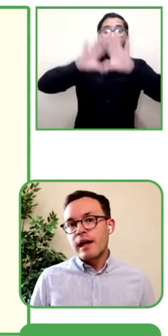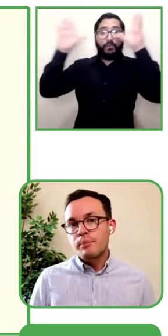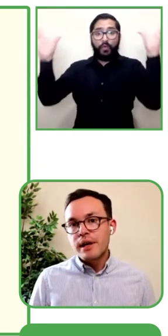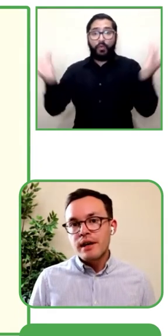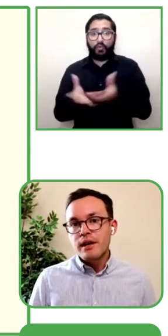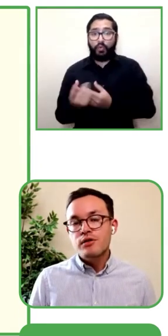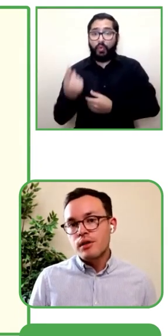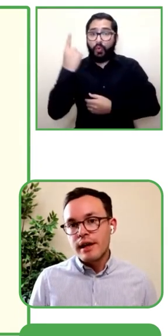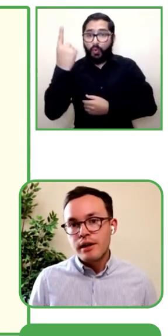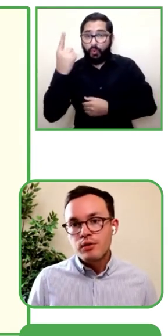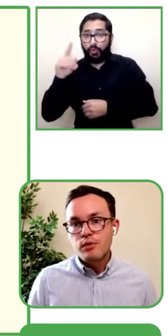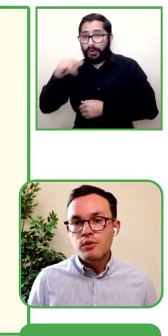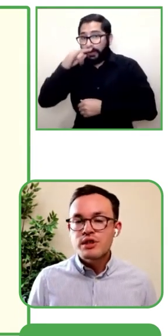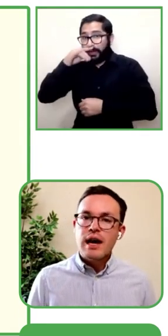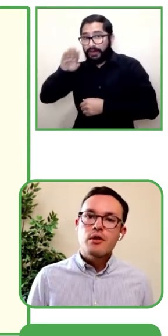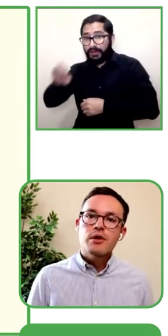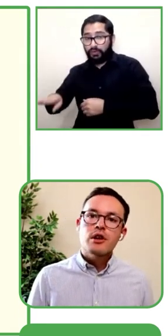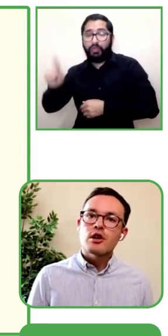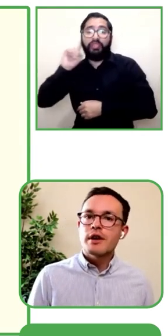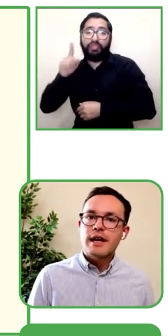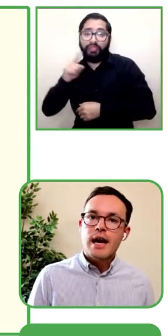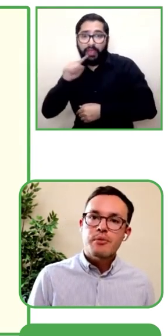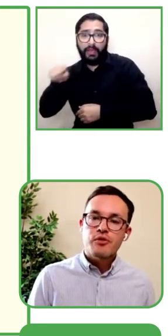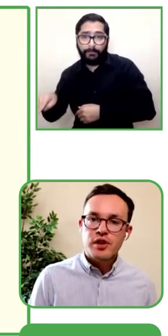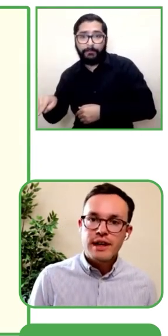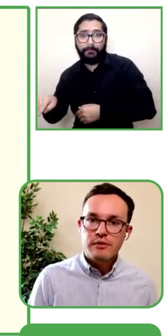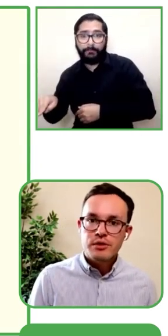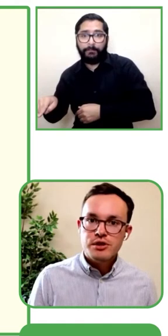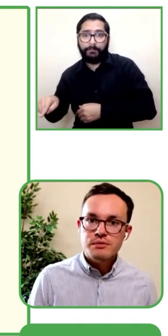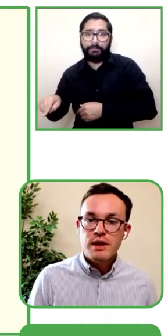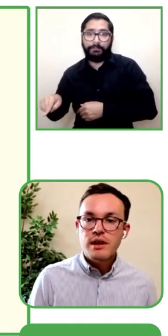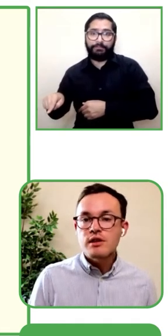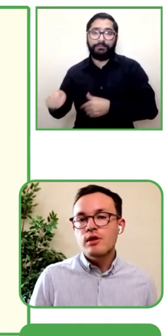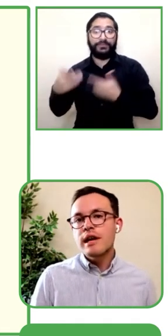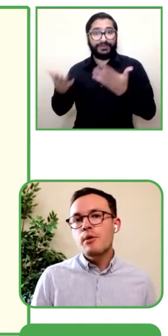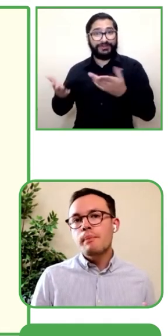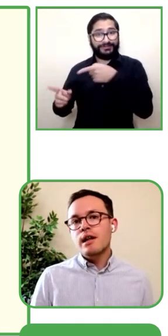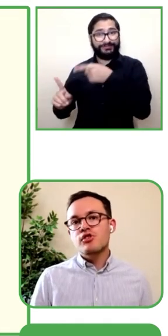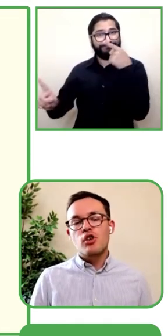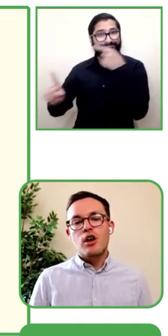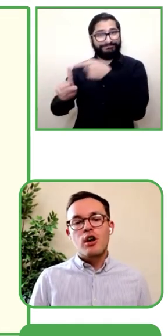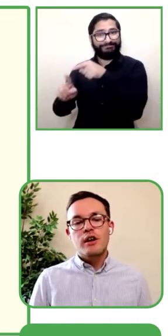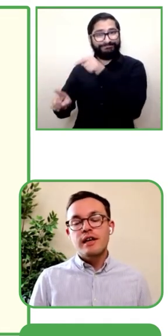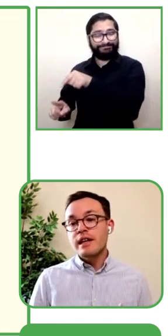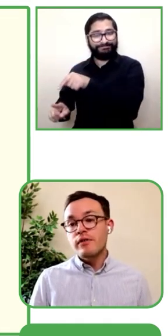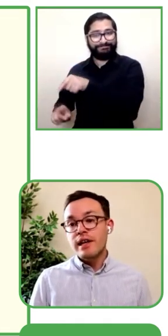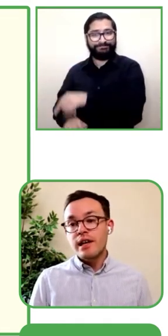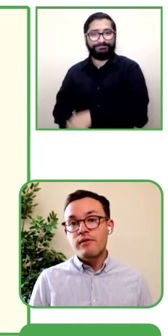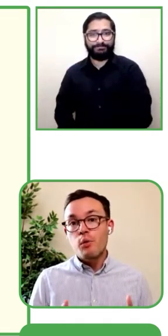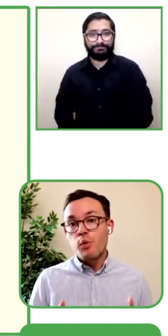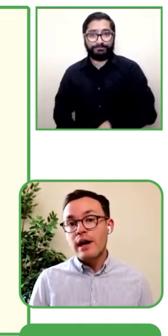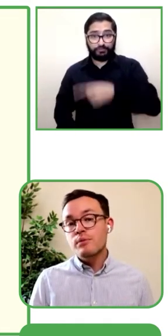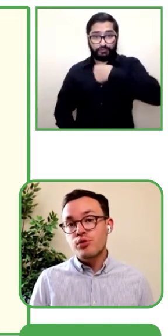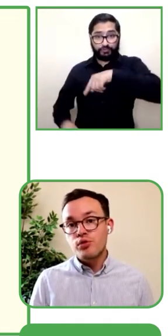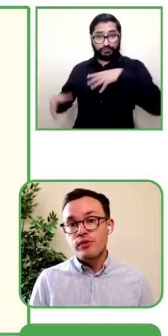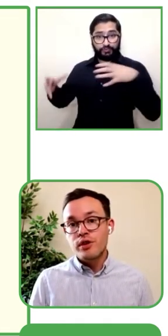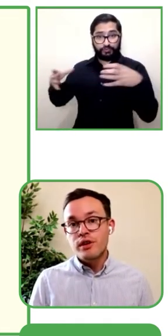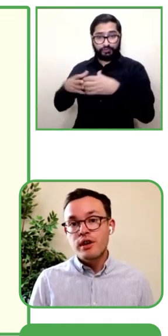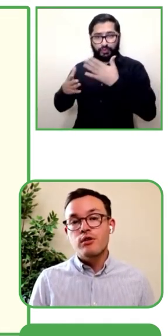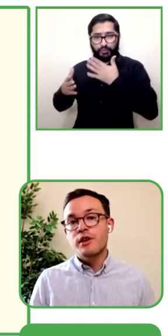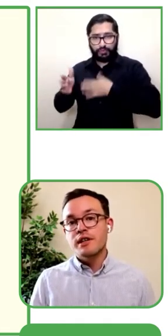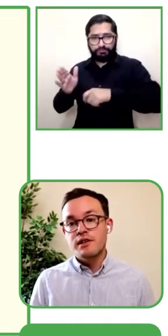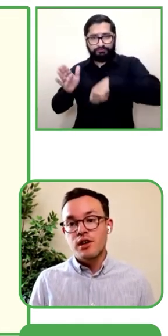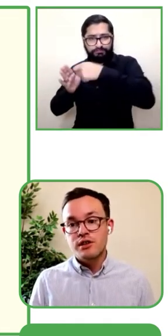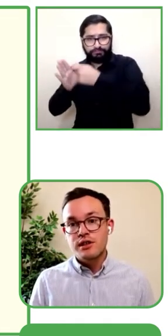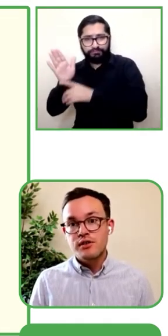Y es por eso que desarrollamos esta aplicación